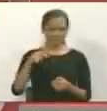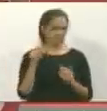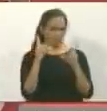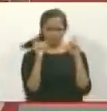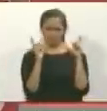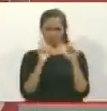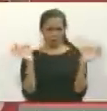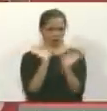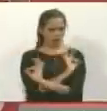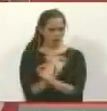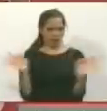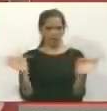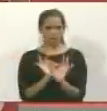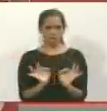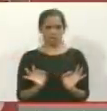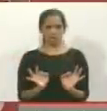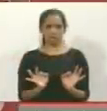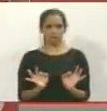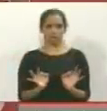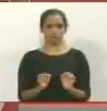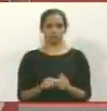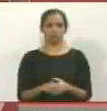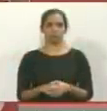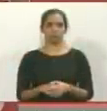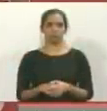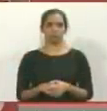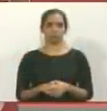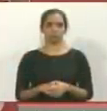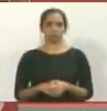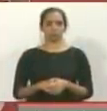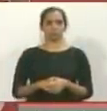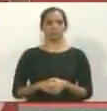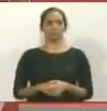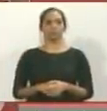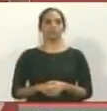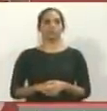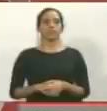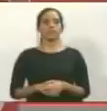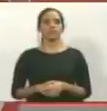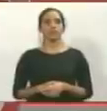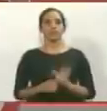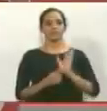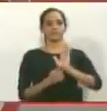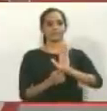sacado esa... Aquí está.